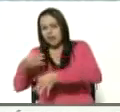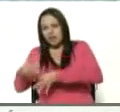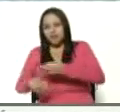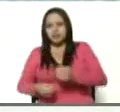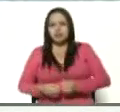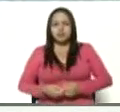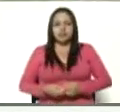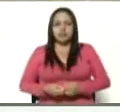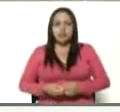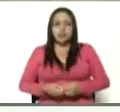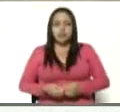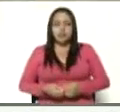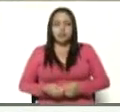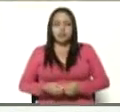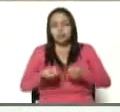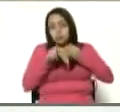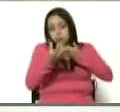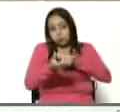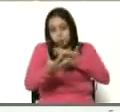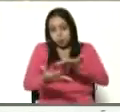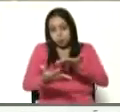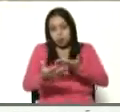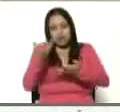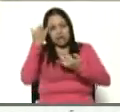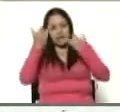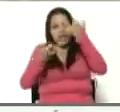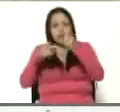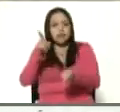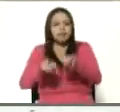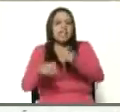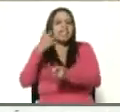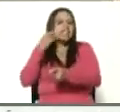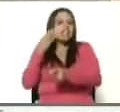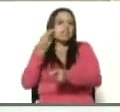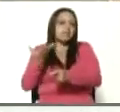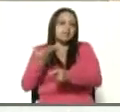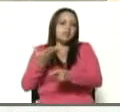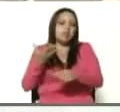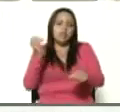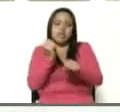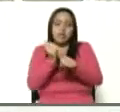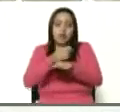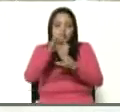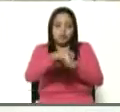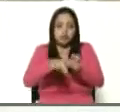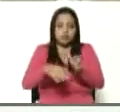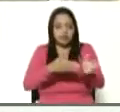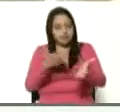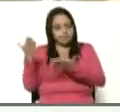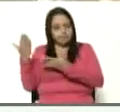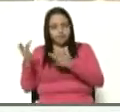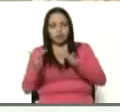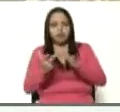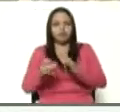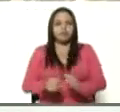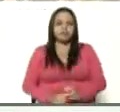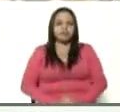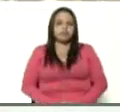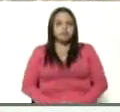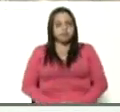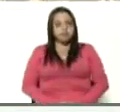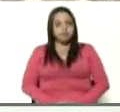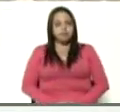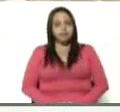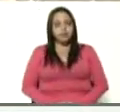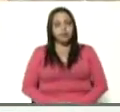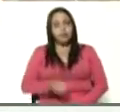sus impresiones de acuerdo a sus experiencias agroproductivas. Adelante, amigo Héctor. Muy